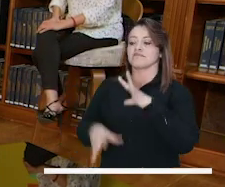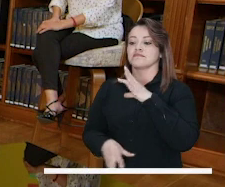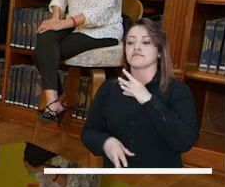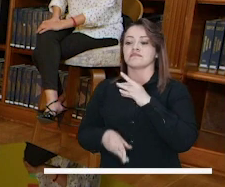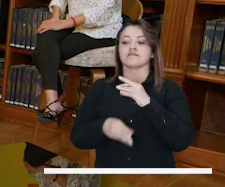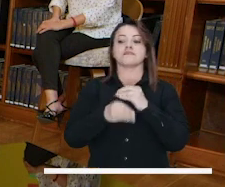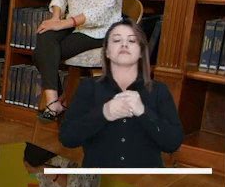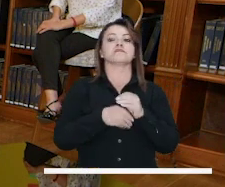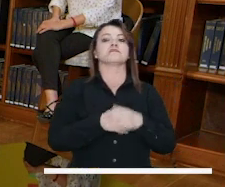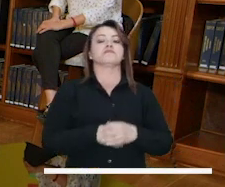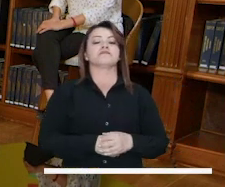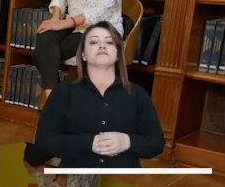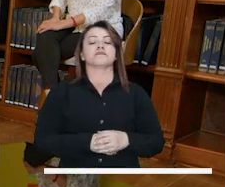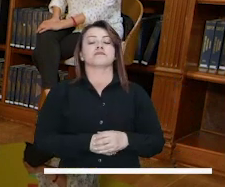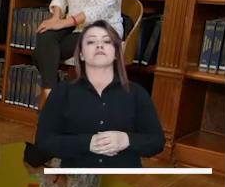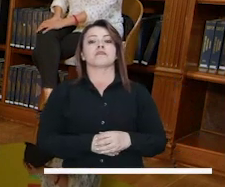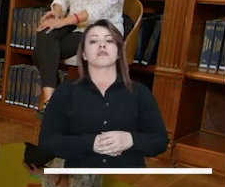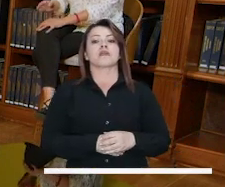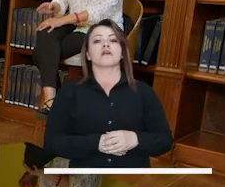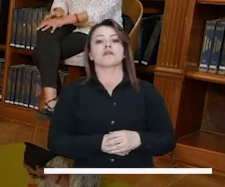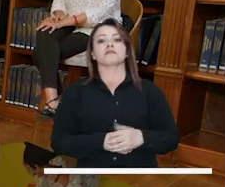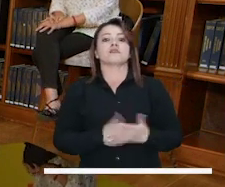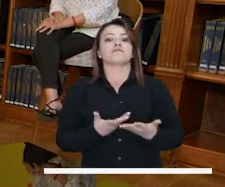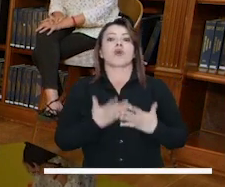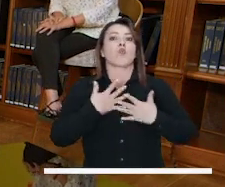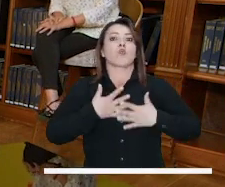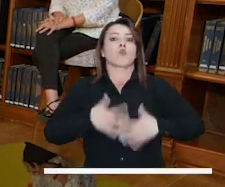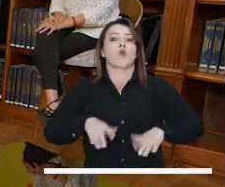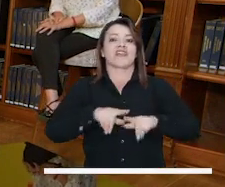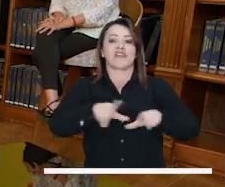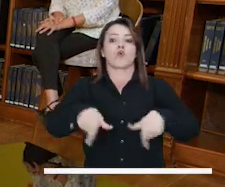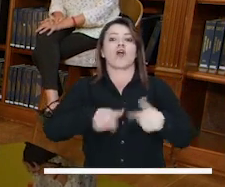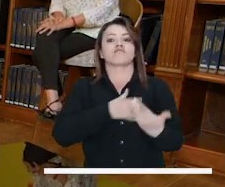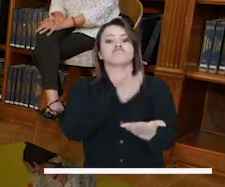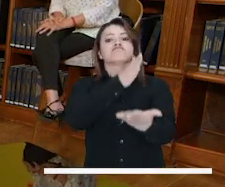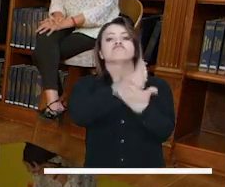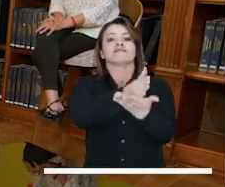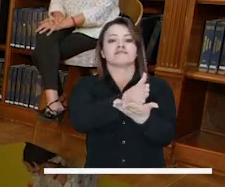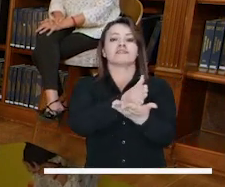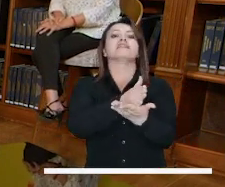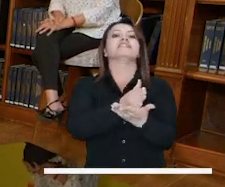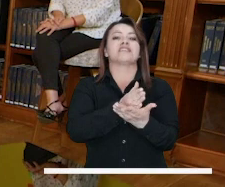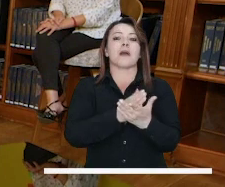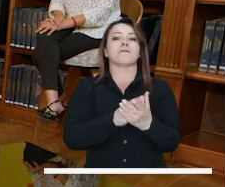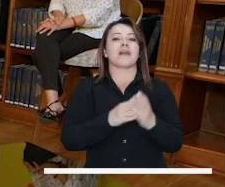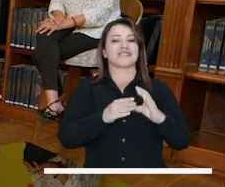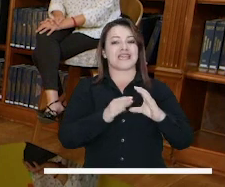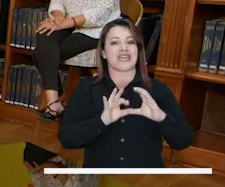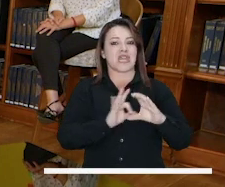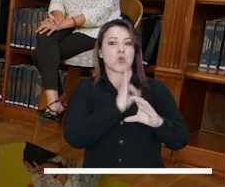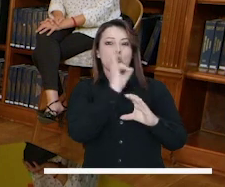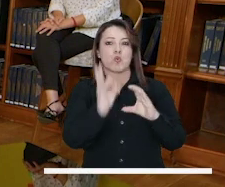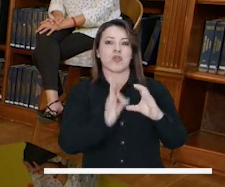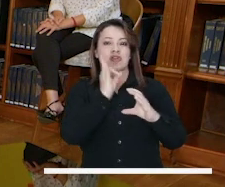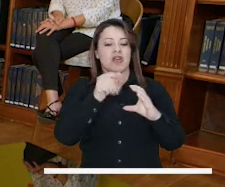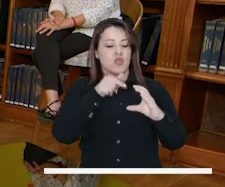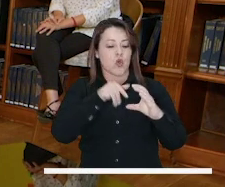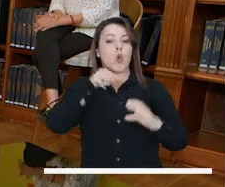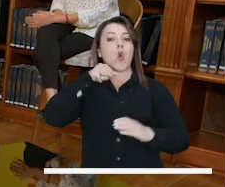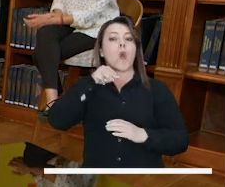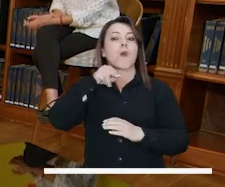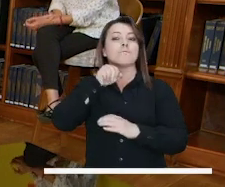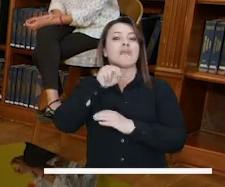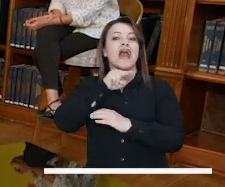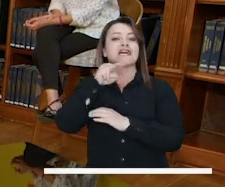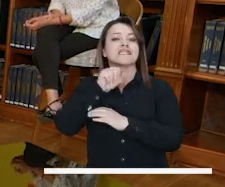prestación de estos servicios. Incluso complementaría, además de todos los lugares que ha dicho, porque podemos ir a cualquiera de esos lugares.